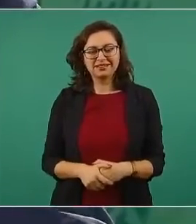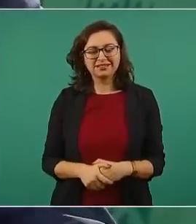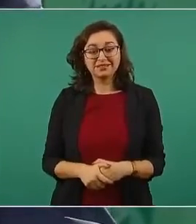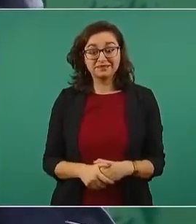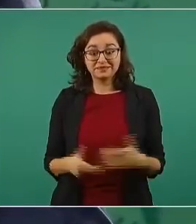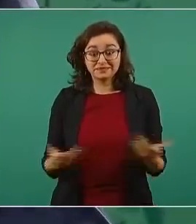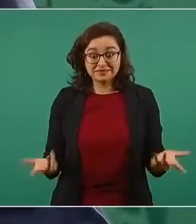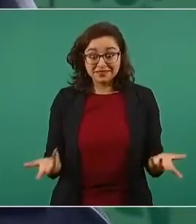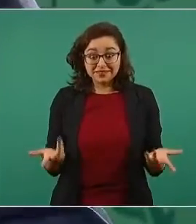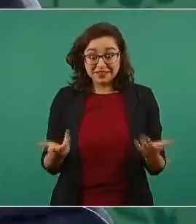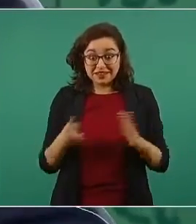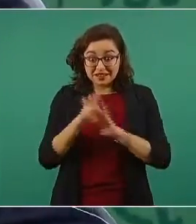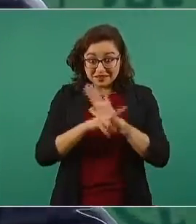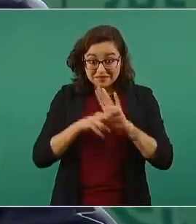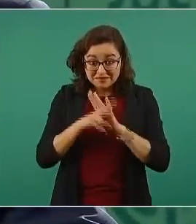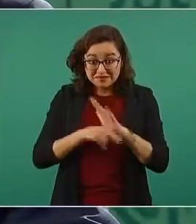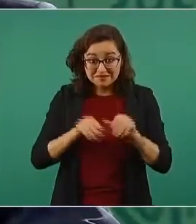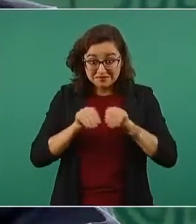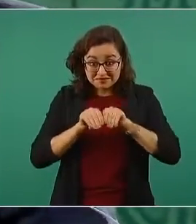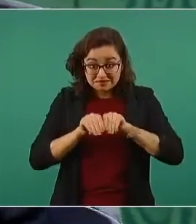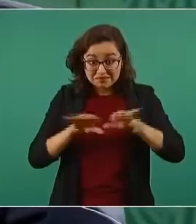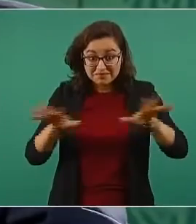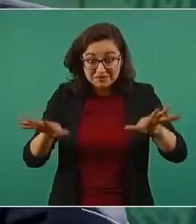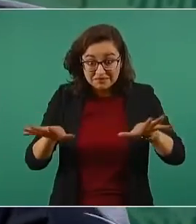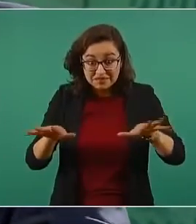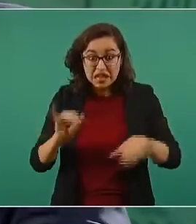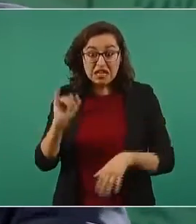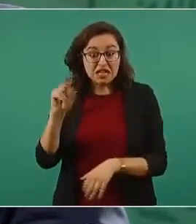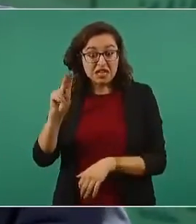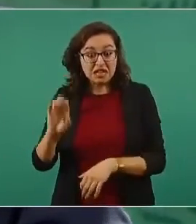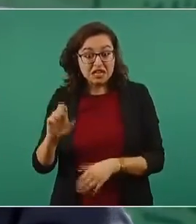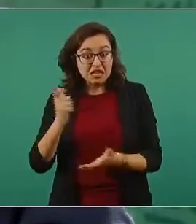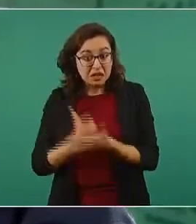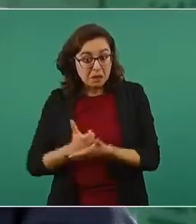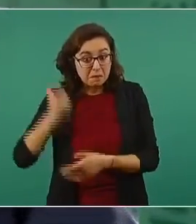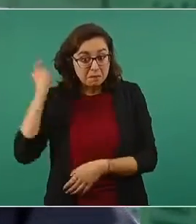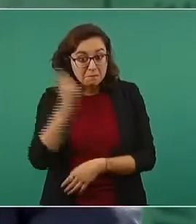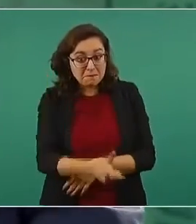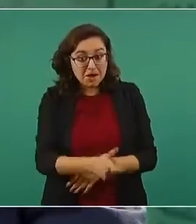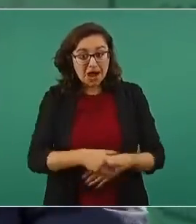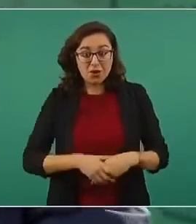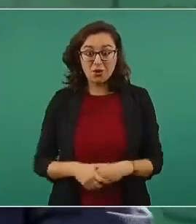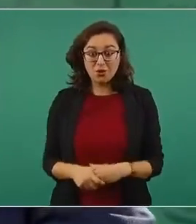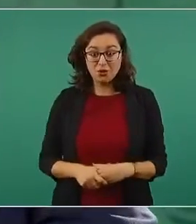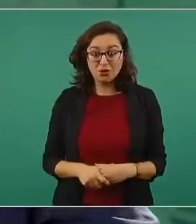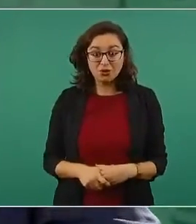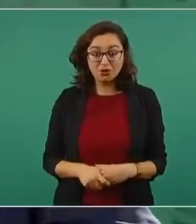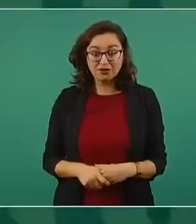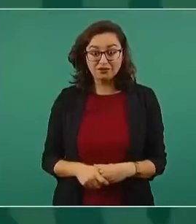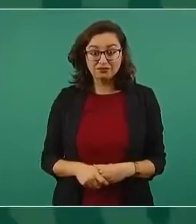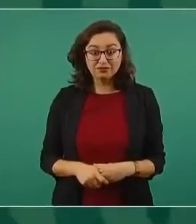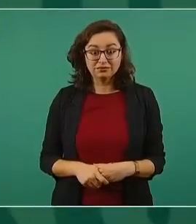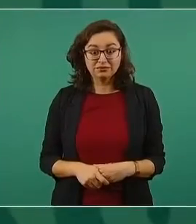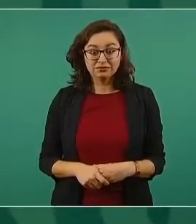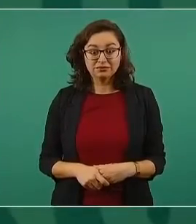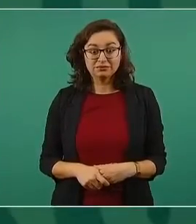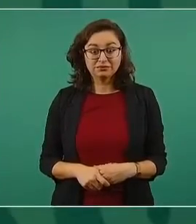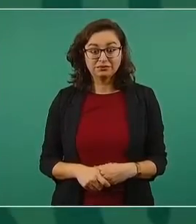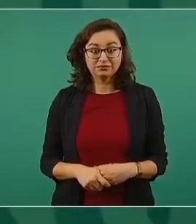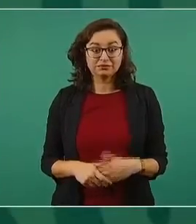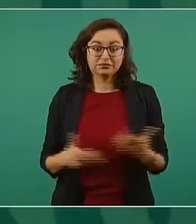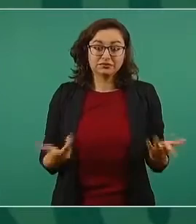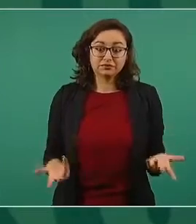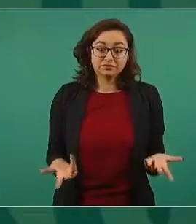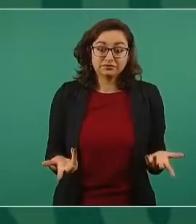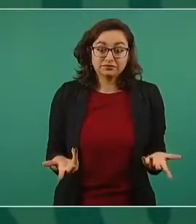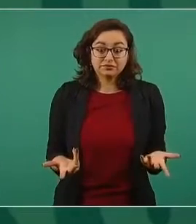Eso es lo que aparece en el video, pagado por el INE. El